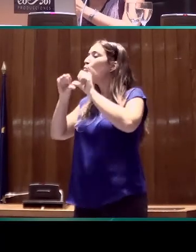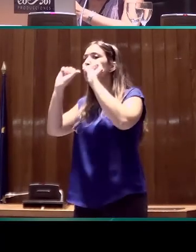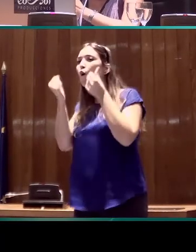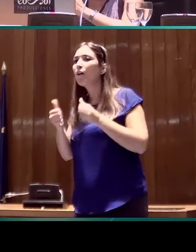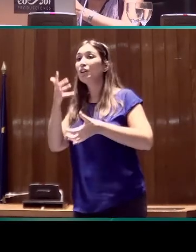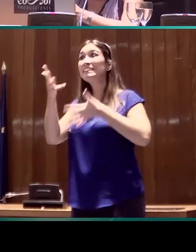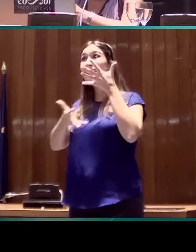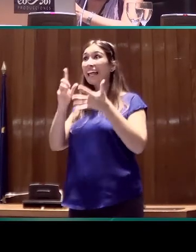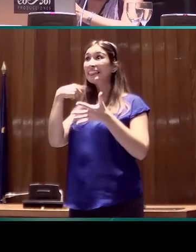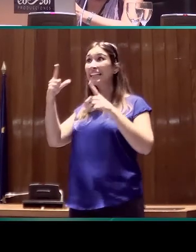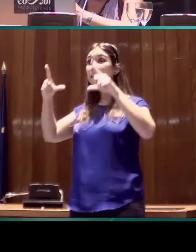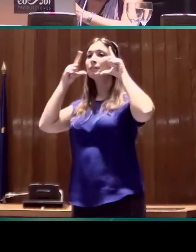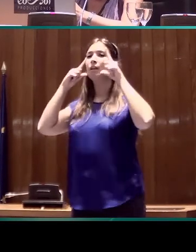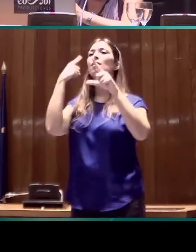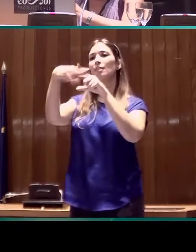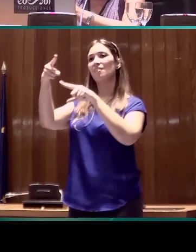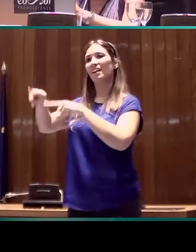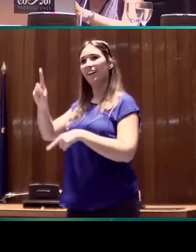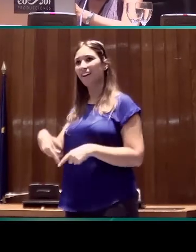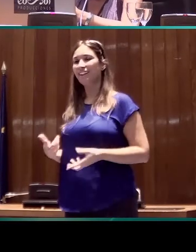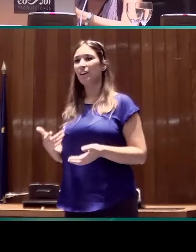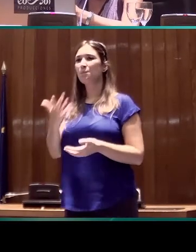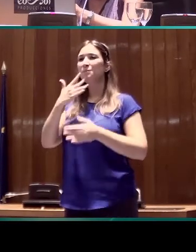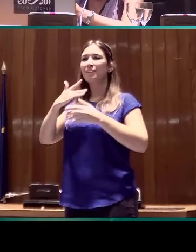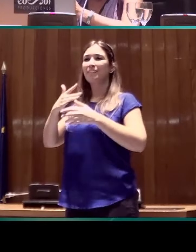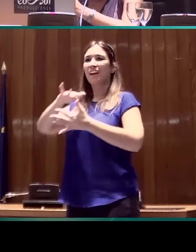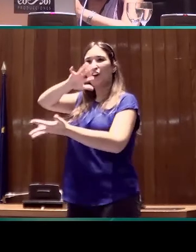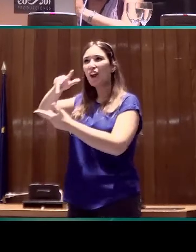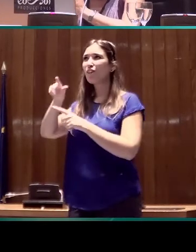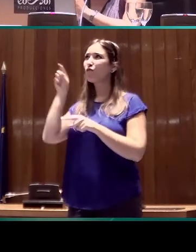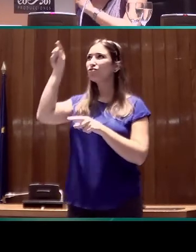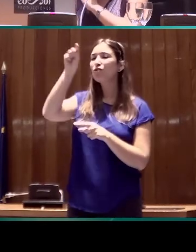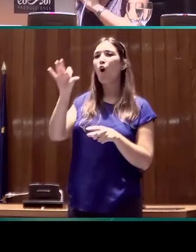designantes distintos, tanto a nivel geográfico como social.